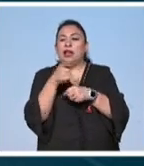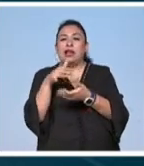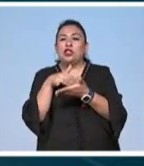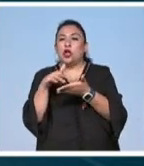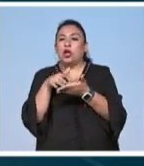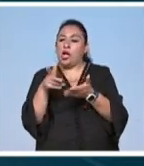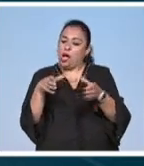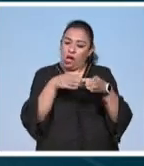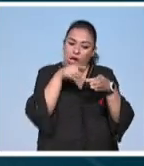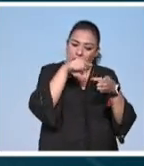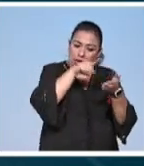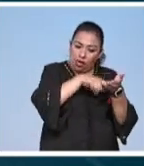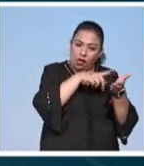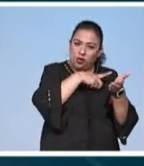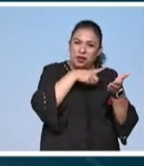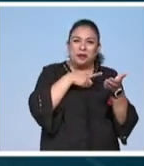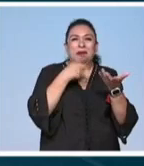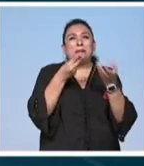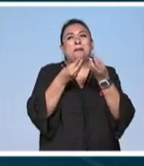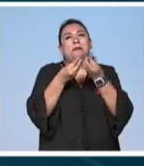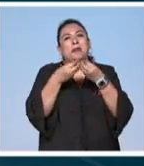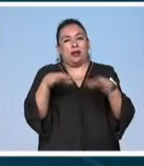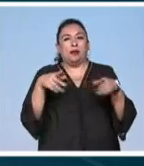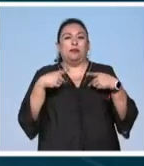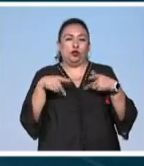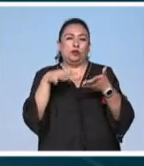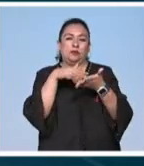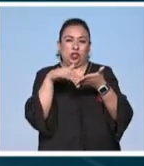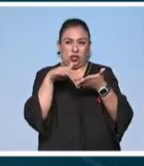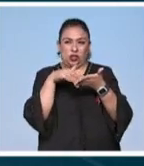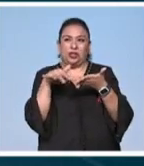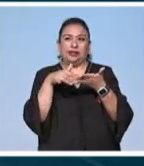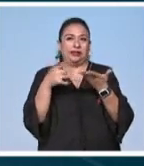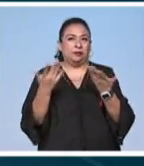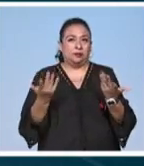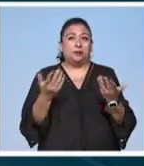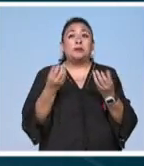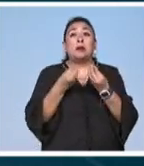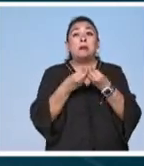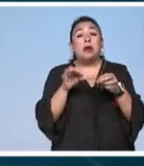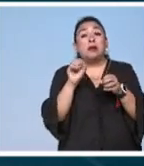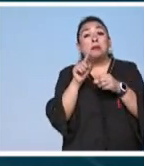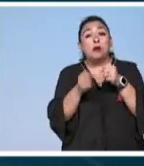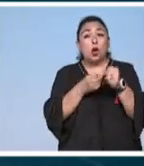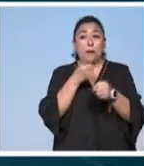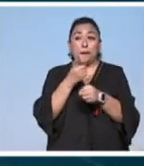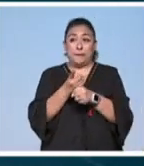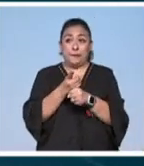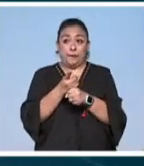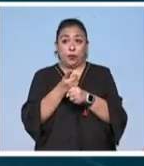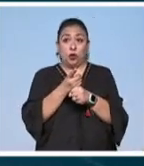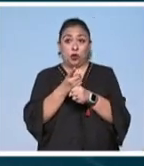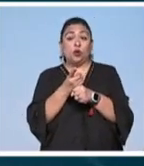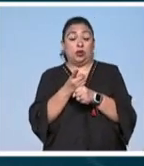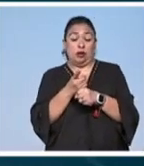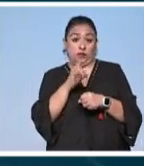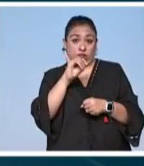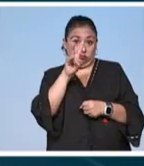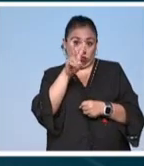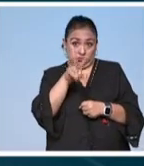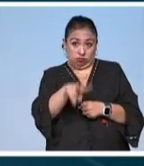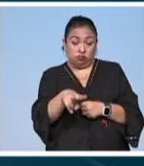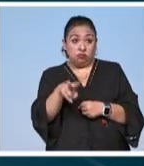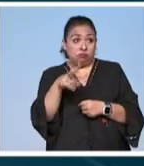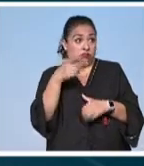literatura estamos perdiendo lectores y perdiendo la oportunidad de efectivamente